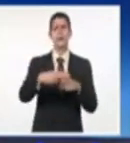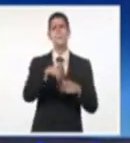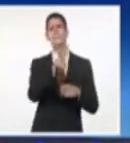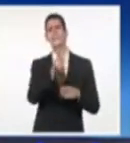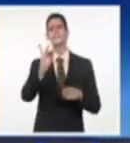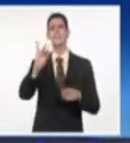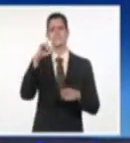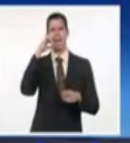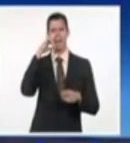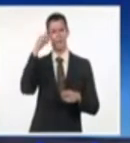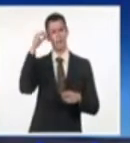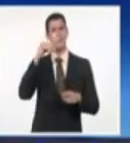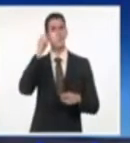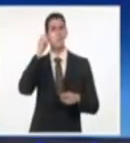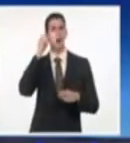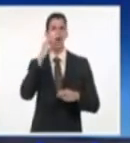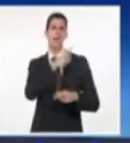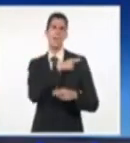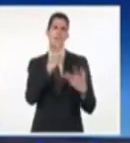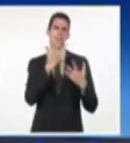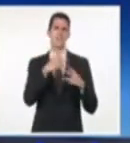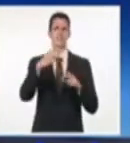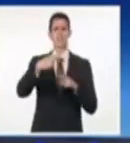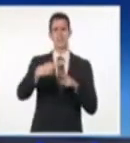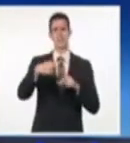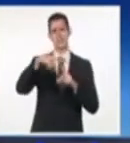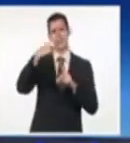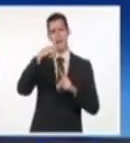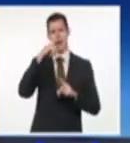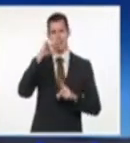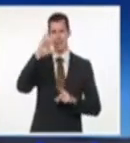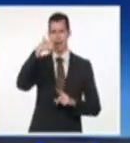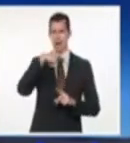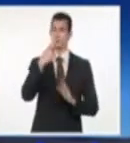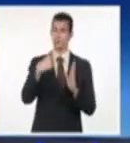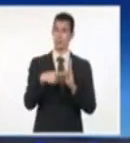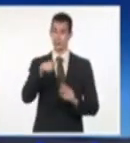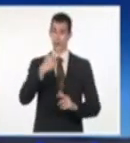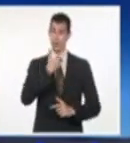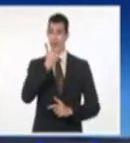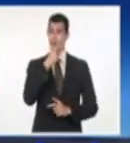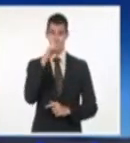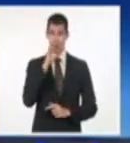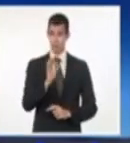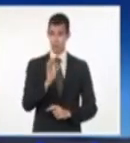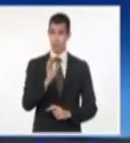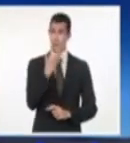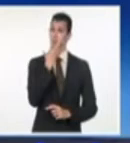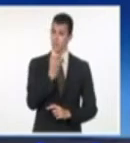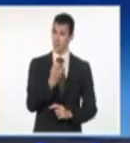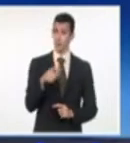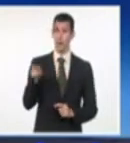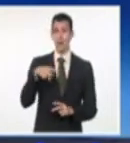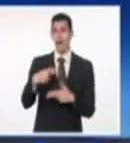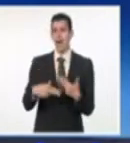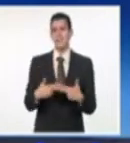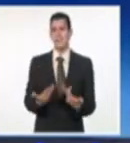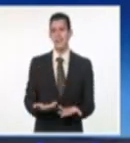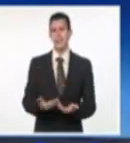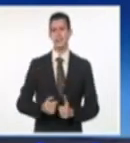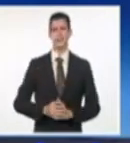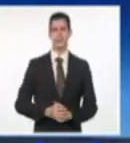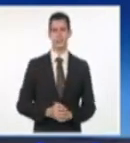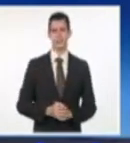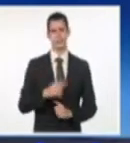Bruguera a la cabeza. Por favor, sin sonrisas con esto que les voy a decir ahora. ¿Saben lo que están haciendo? Están organizando.